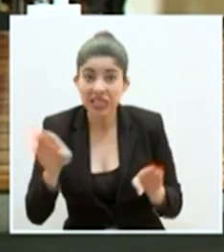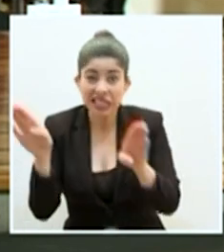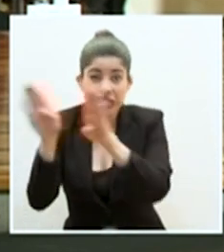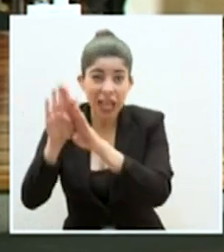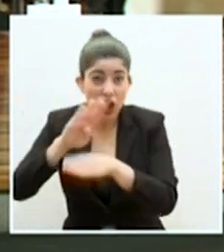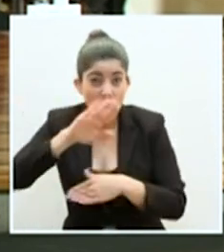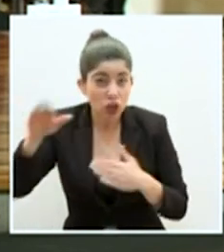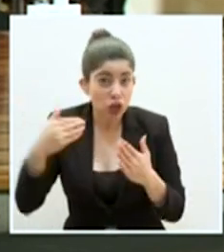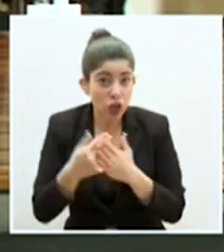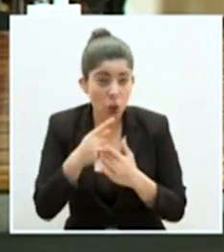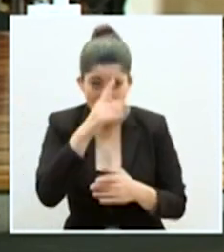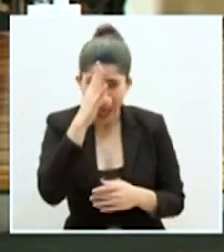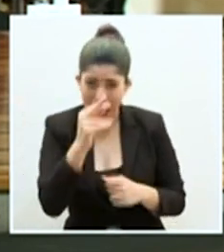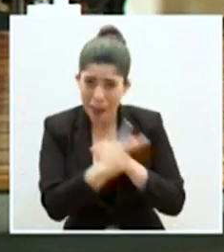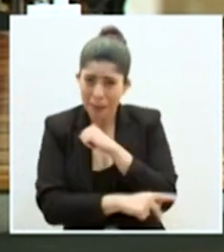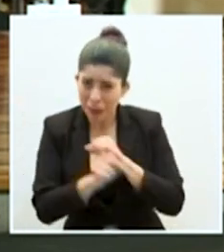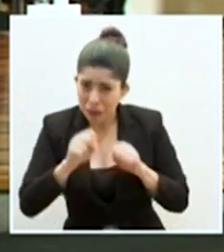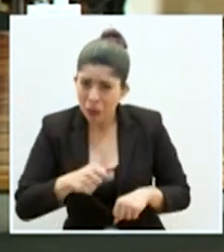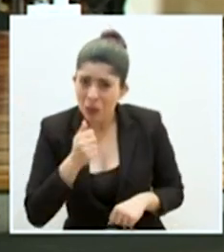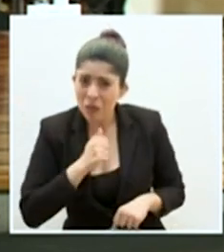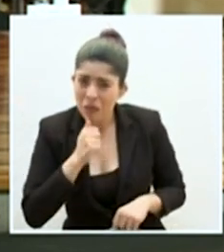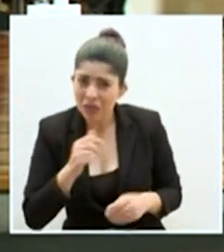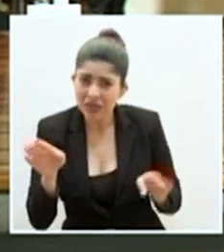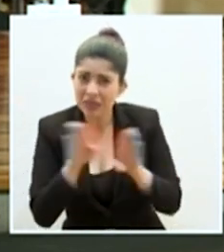¿Creen que el país podrá soportarlo?